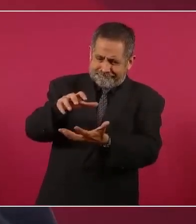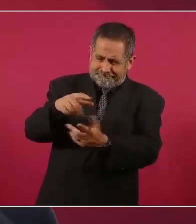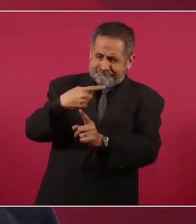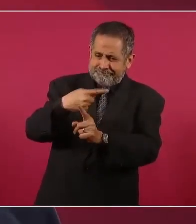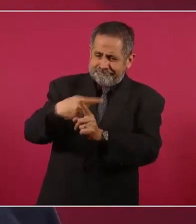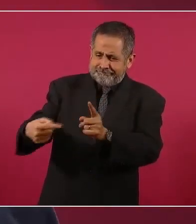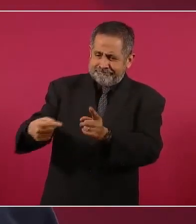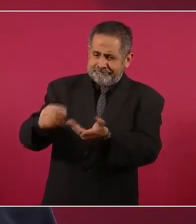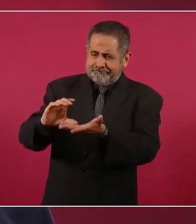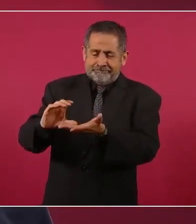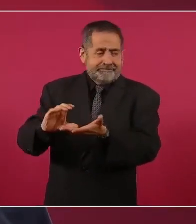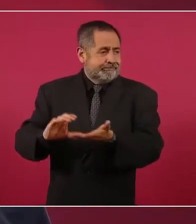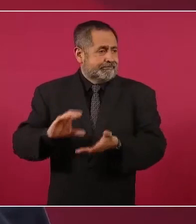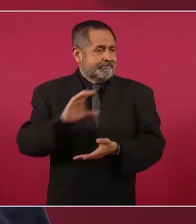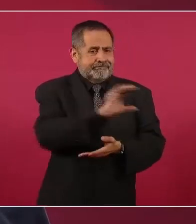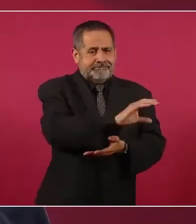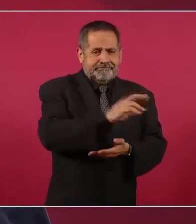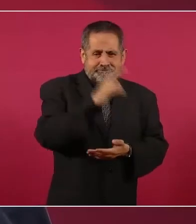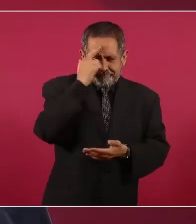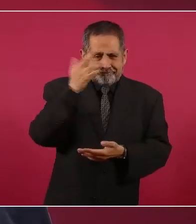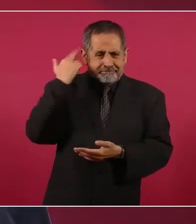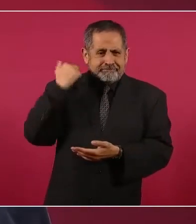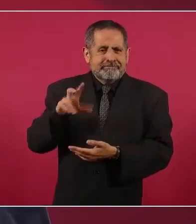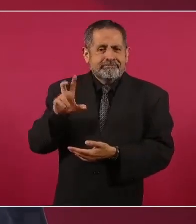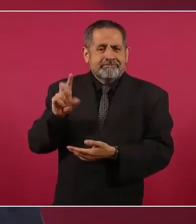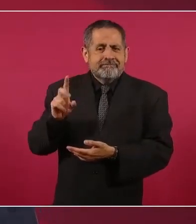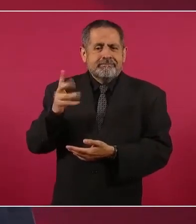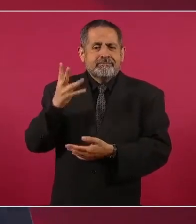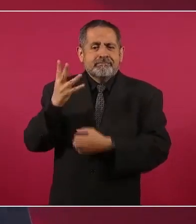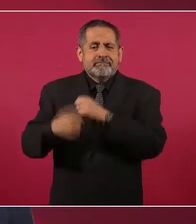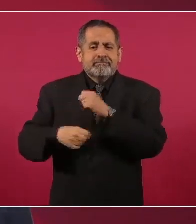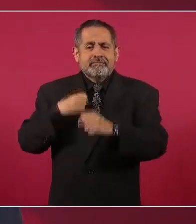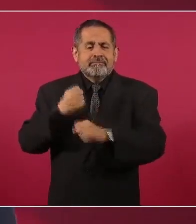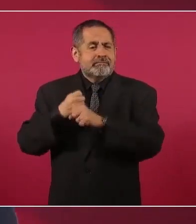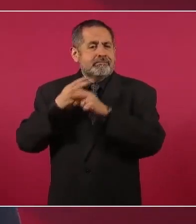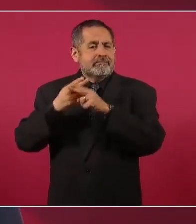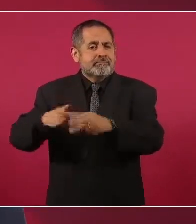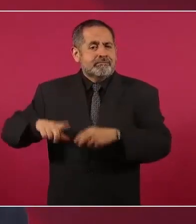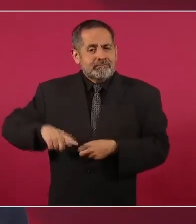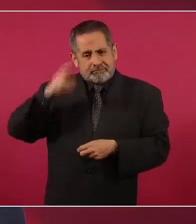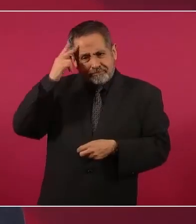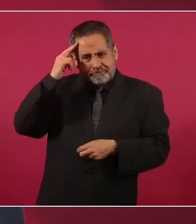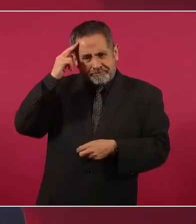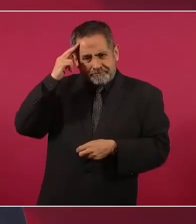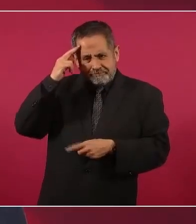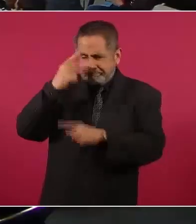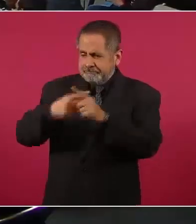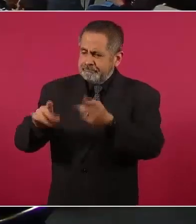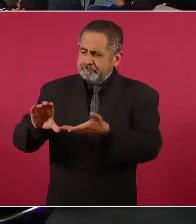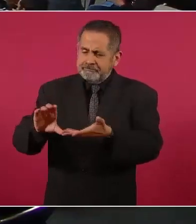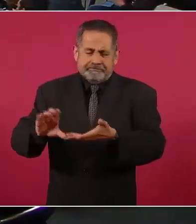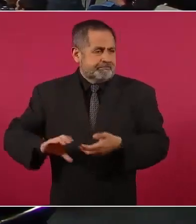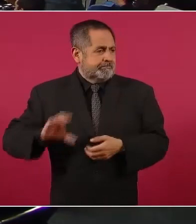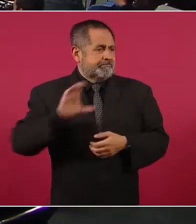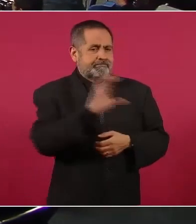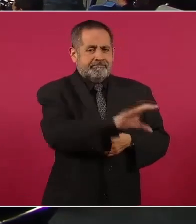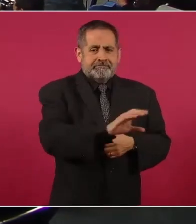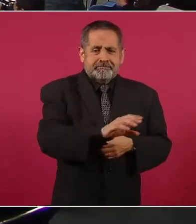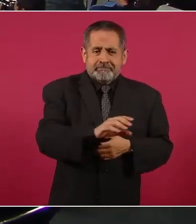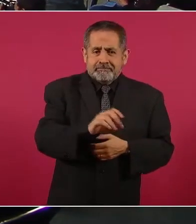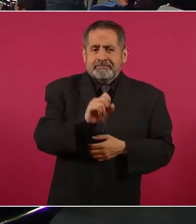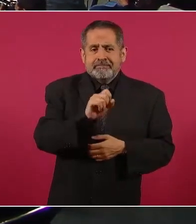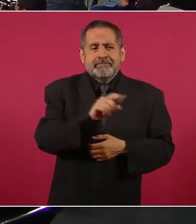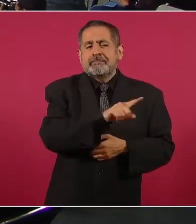34 años del porfiriato, ese rescate, ese es el antecedente, el